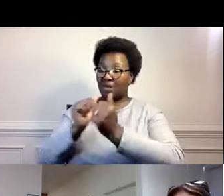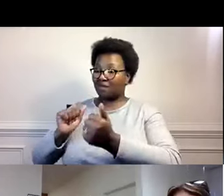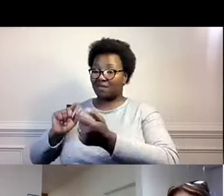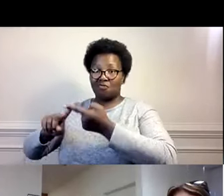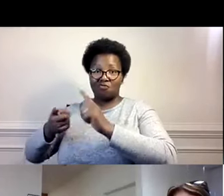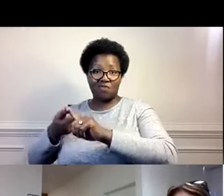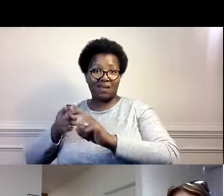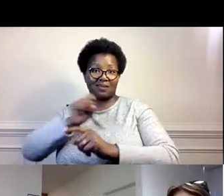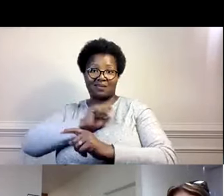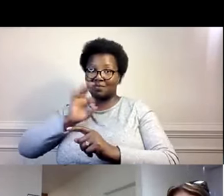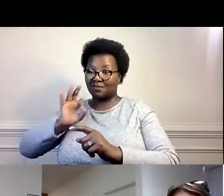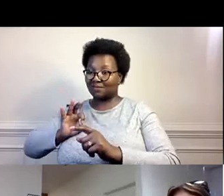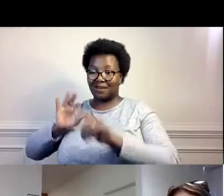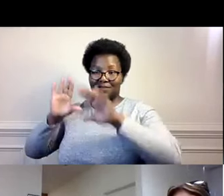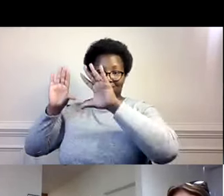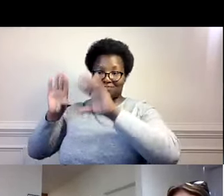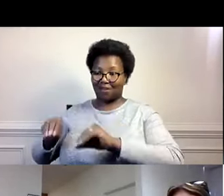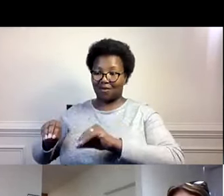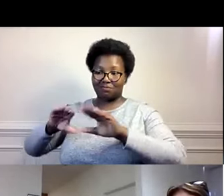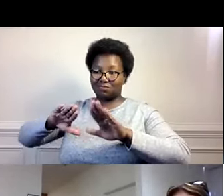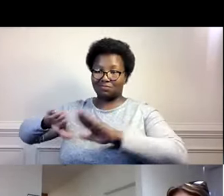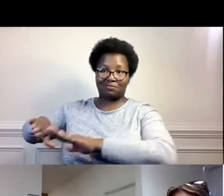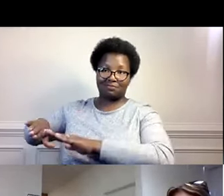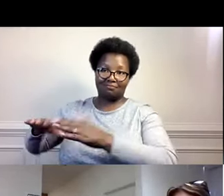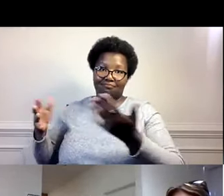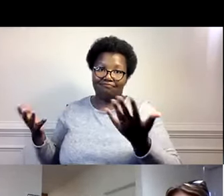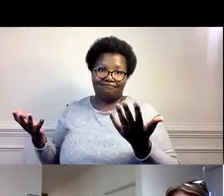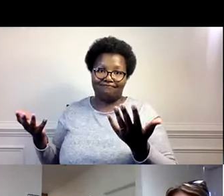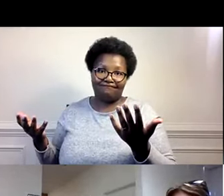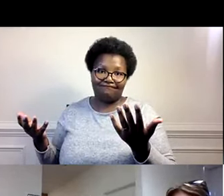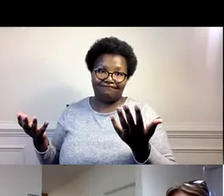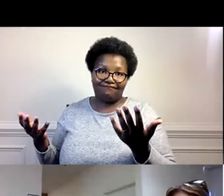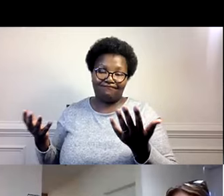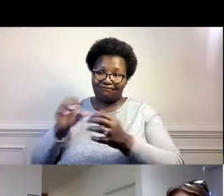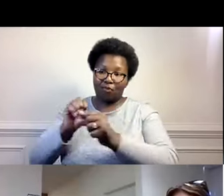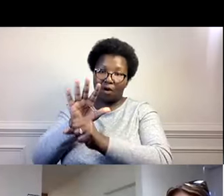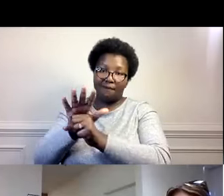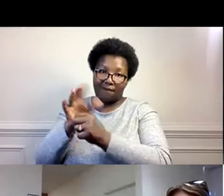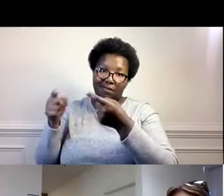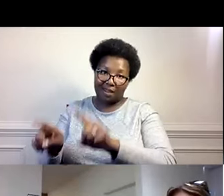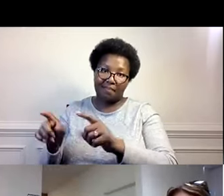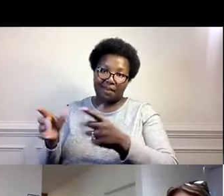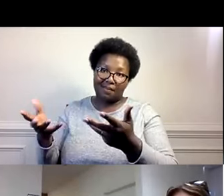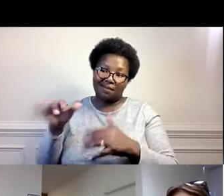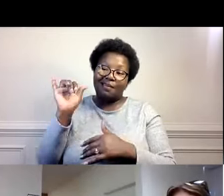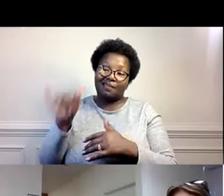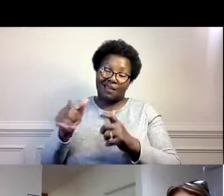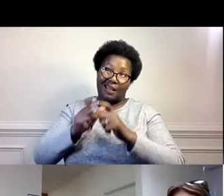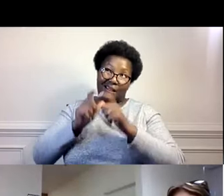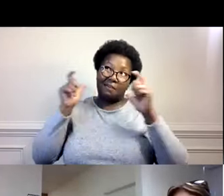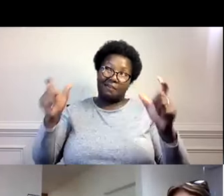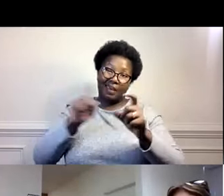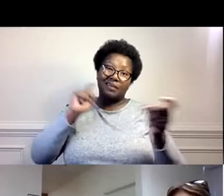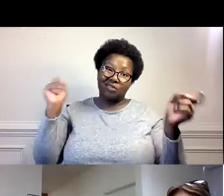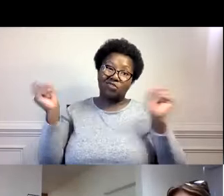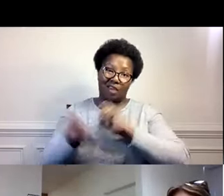sus amigas, con el departamento personal, eso tuvo que parar, ¿verdad? Porque por lo que estaba pasando. Así